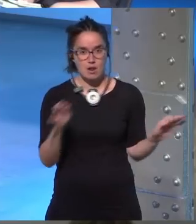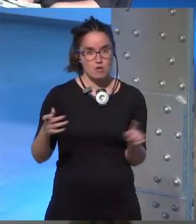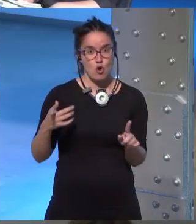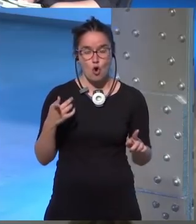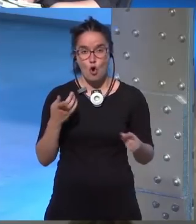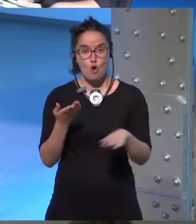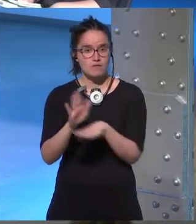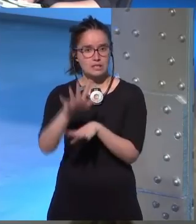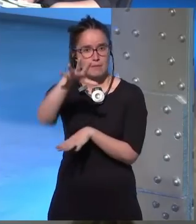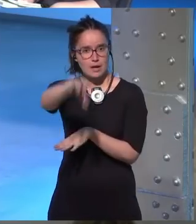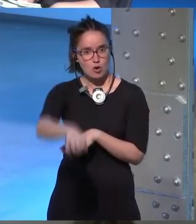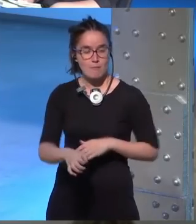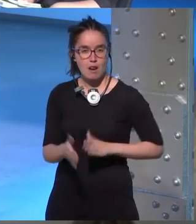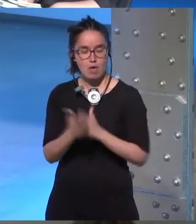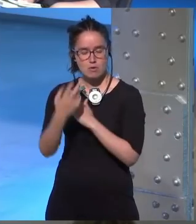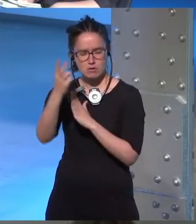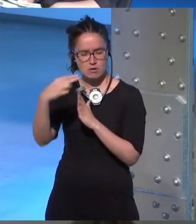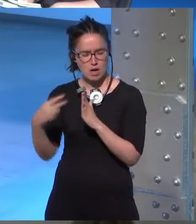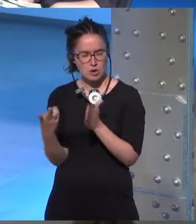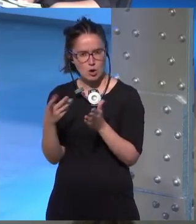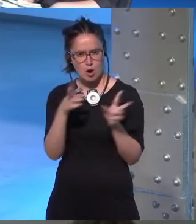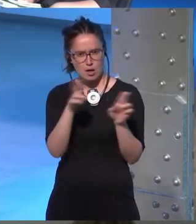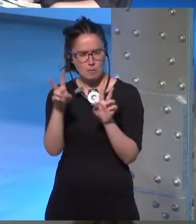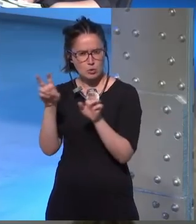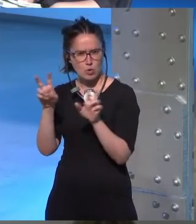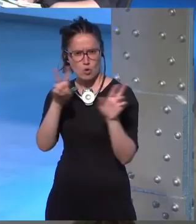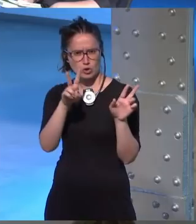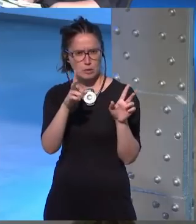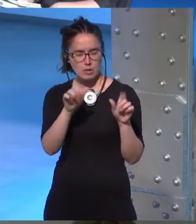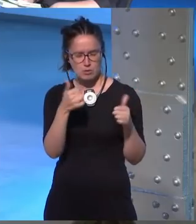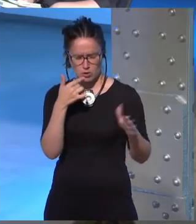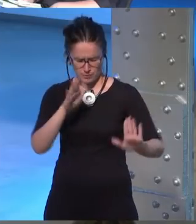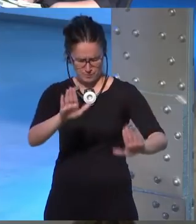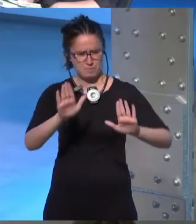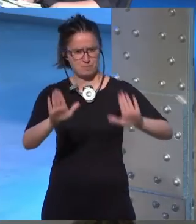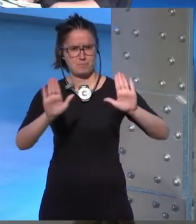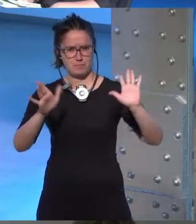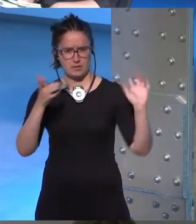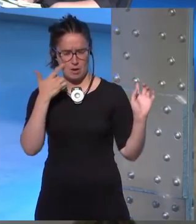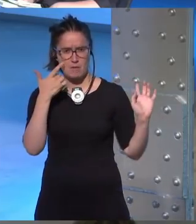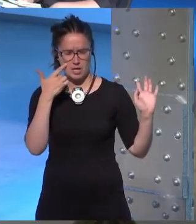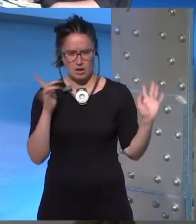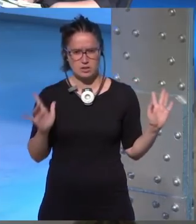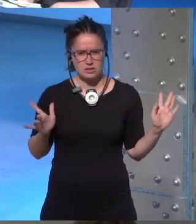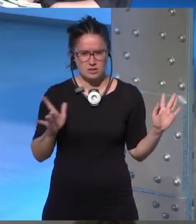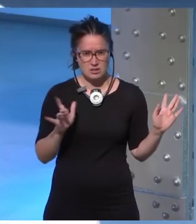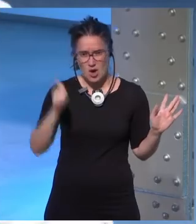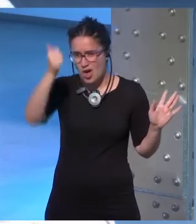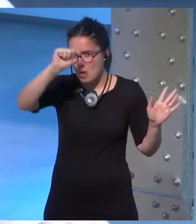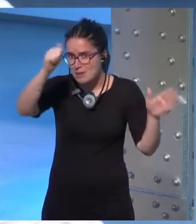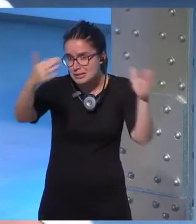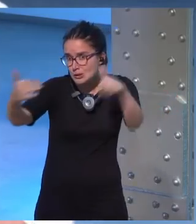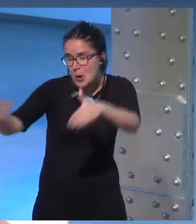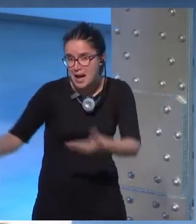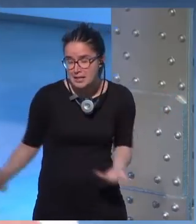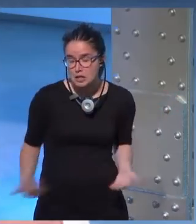comprar el libro se releyó los primeros capítulos y me dijo espera espera espera no hay tíos